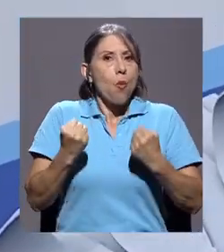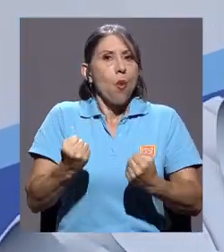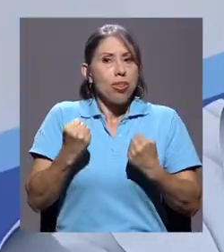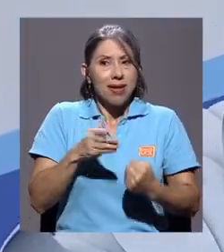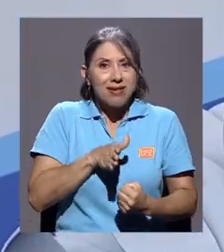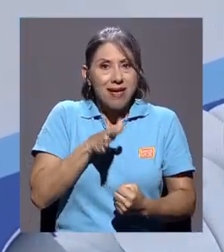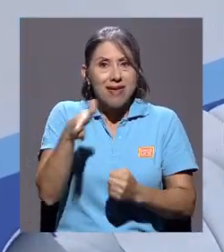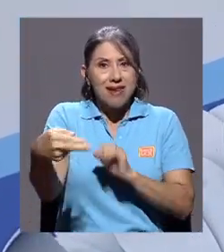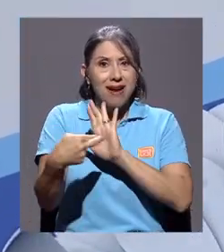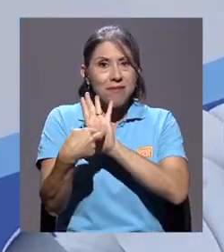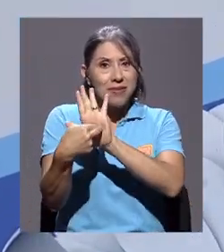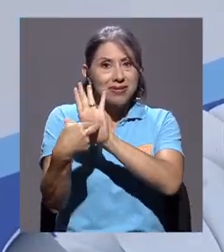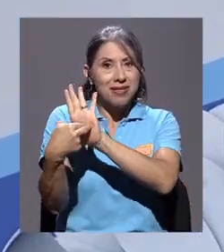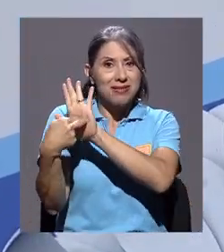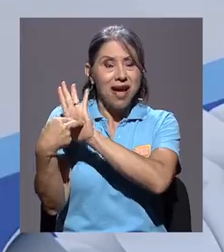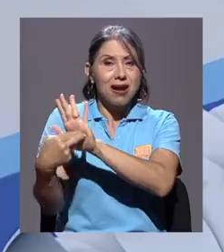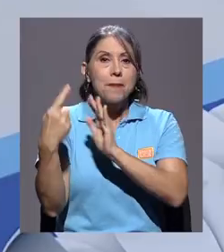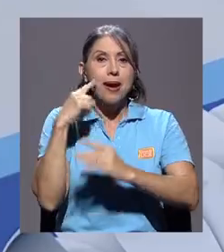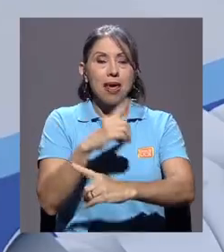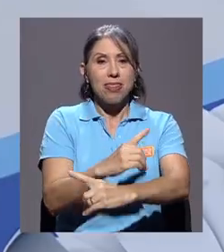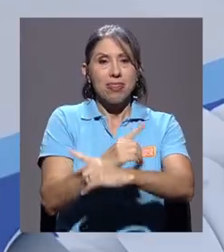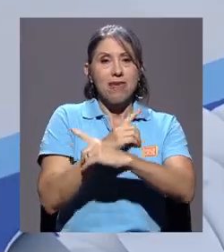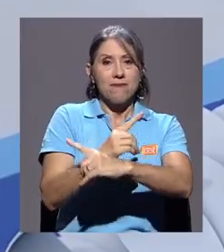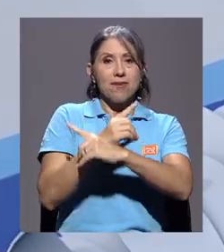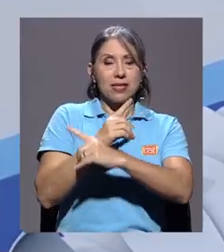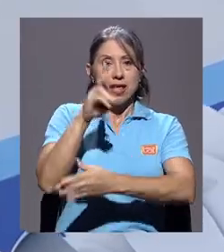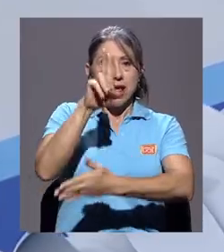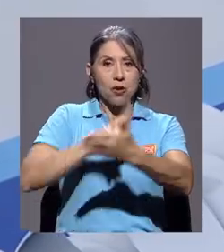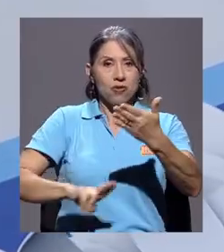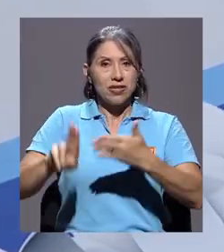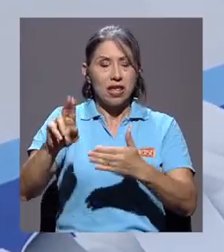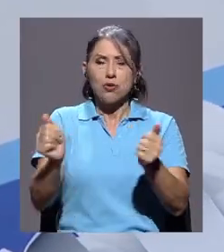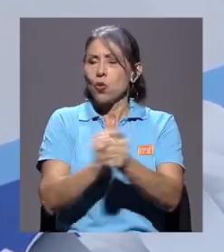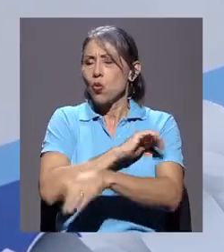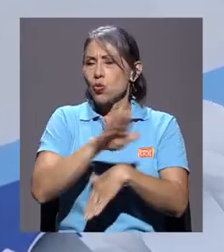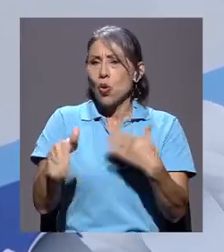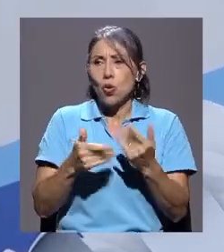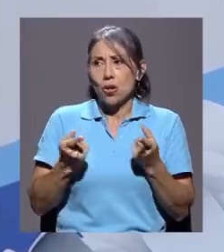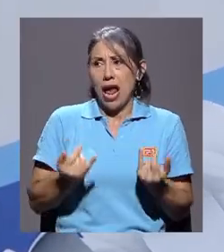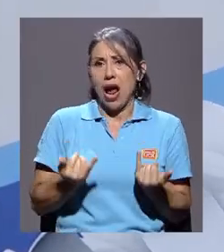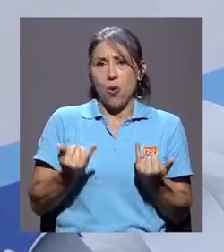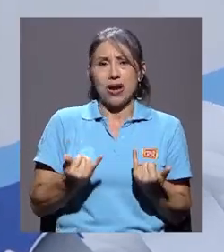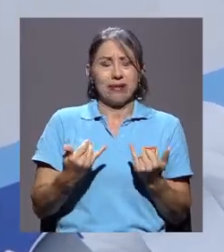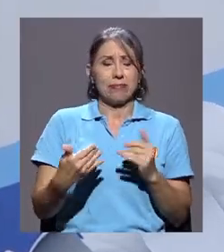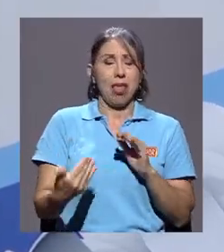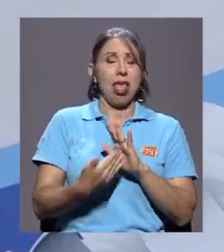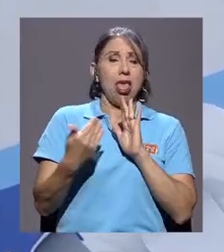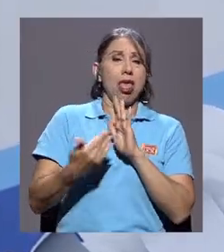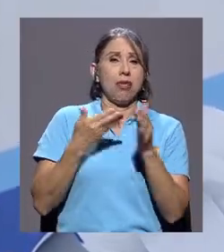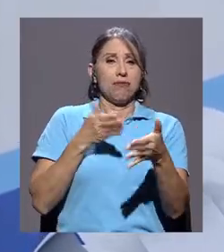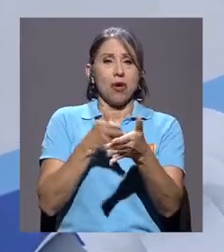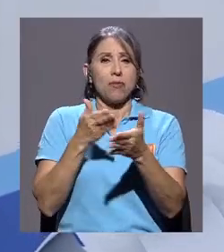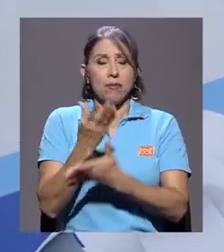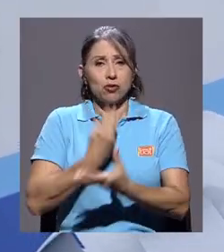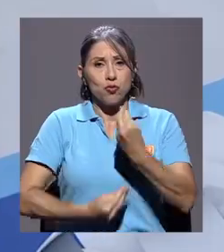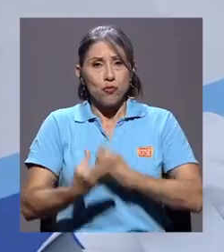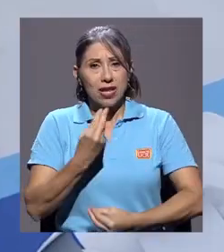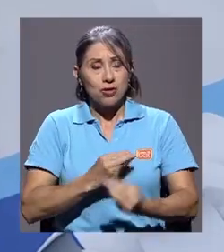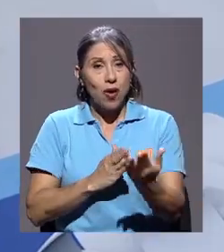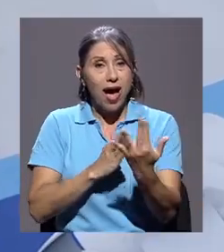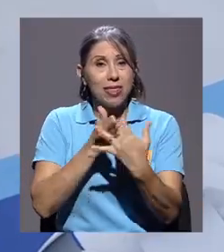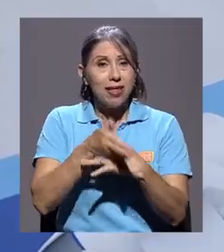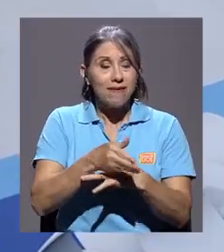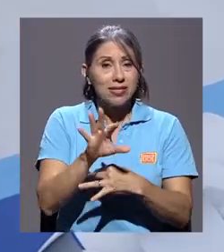esas representaciones en respecto a la defensa que tiene la universidad respecto a todos los ataques que estamos sufriendo por medios tanto